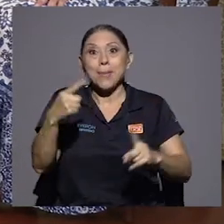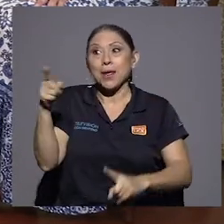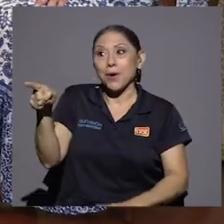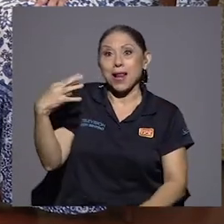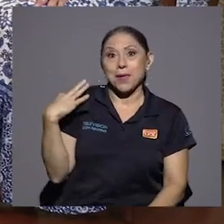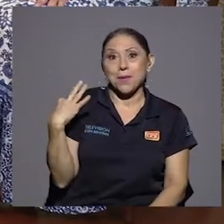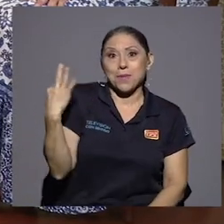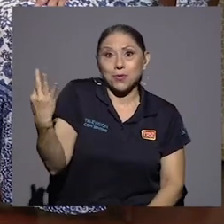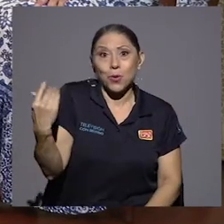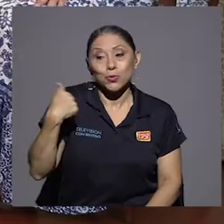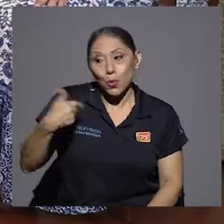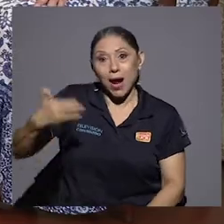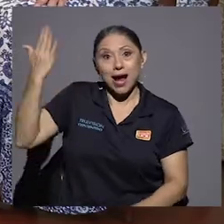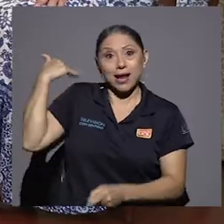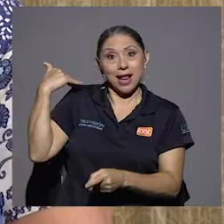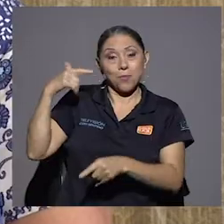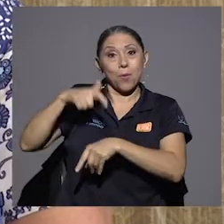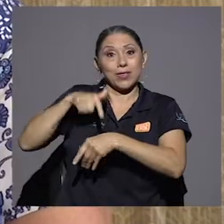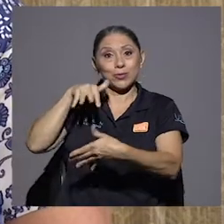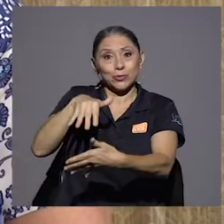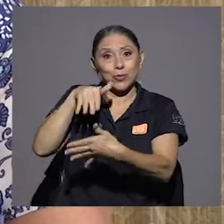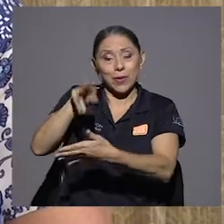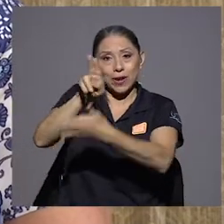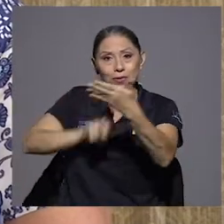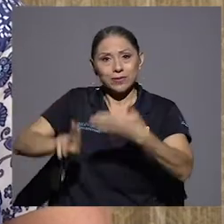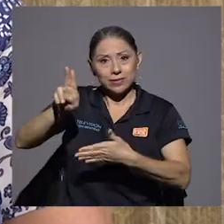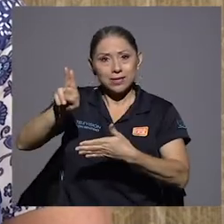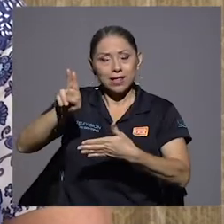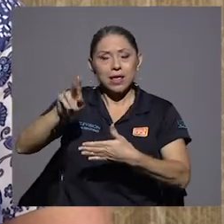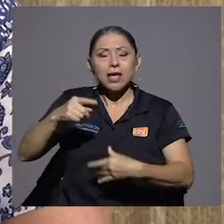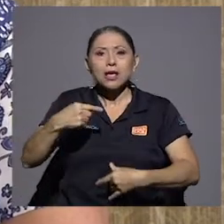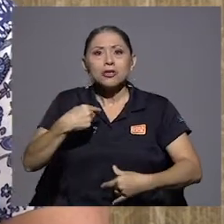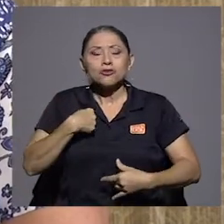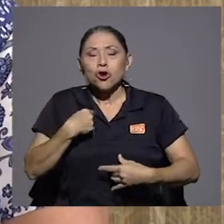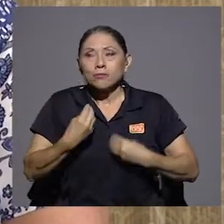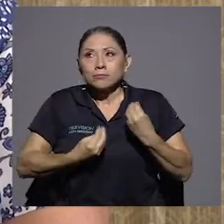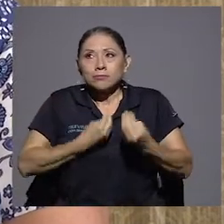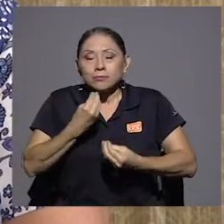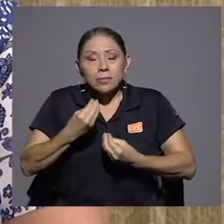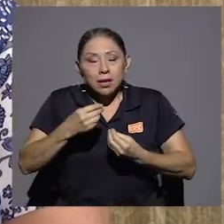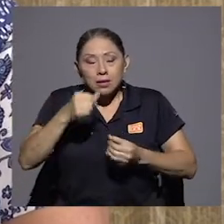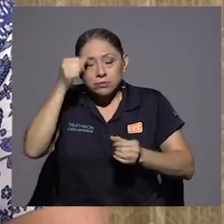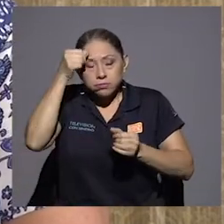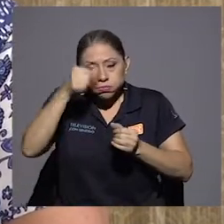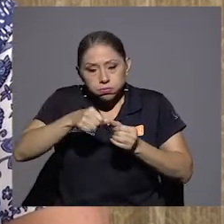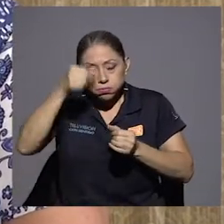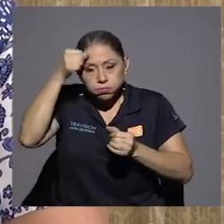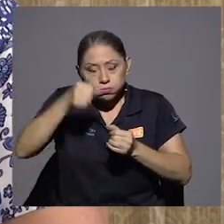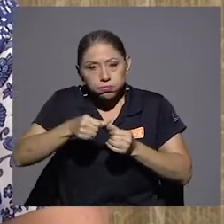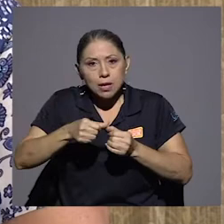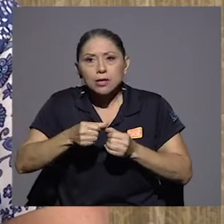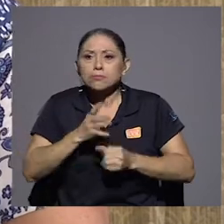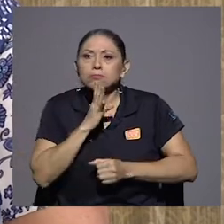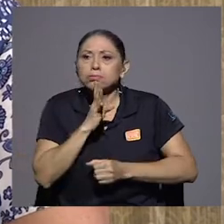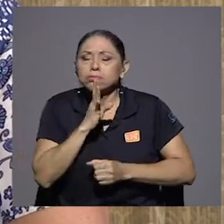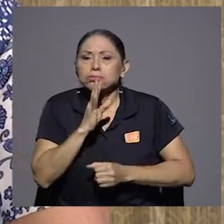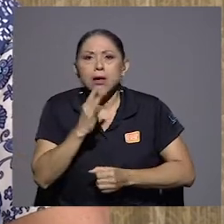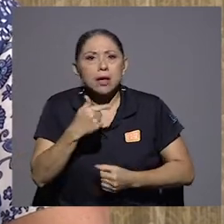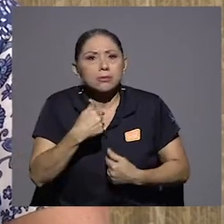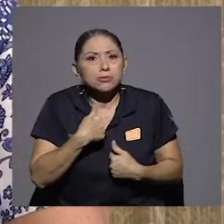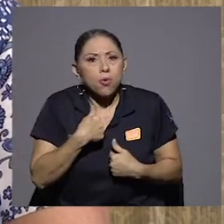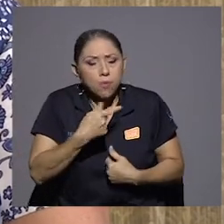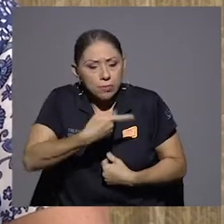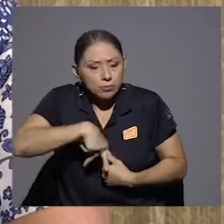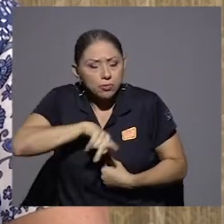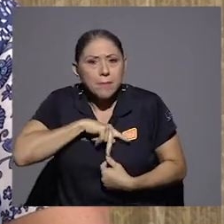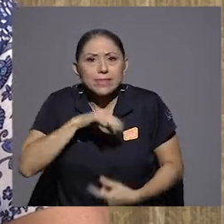universidad. Y entonces yo rememoraba que yo he sido beneficiada